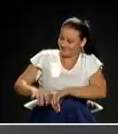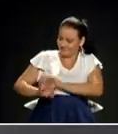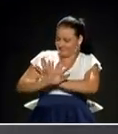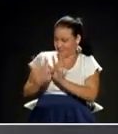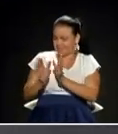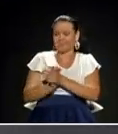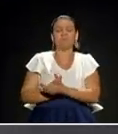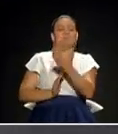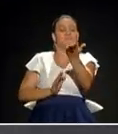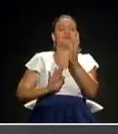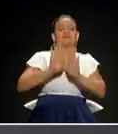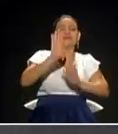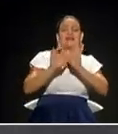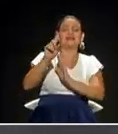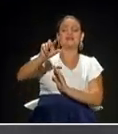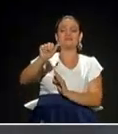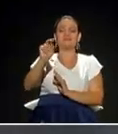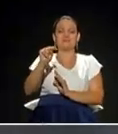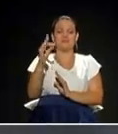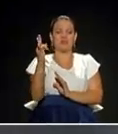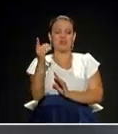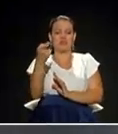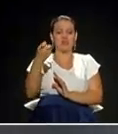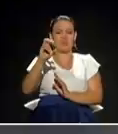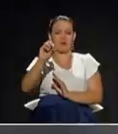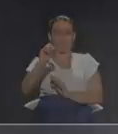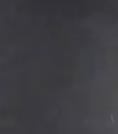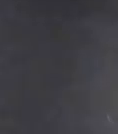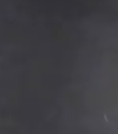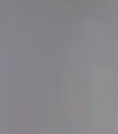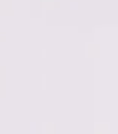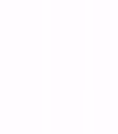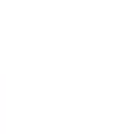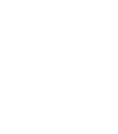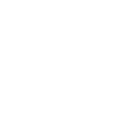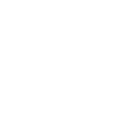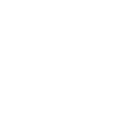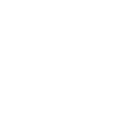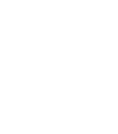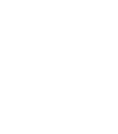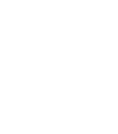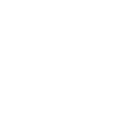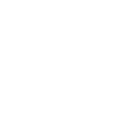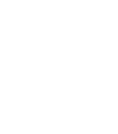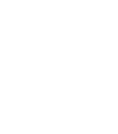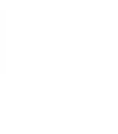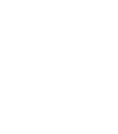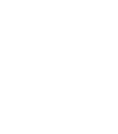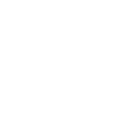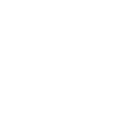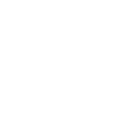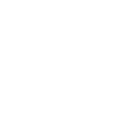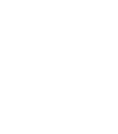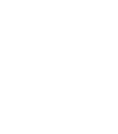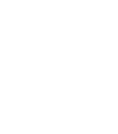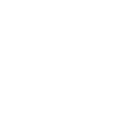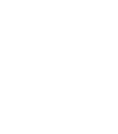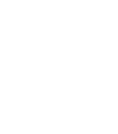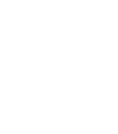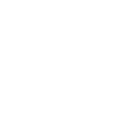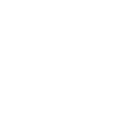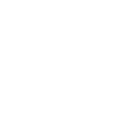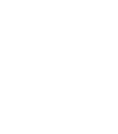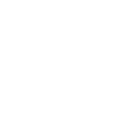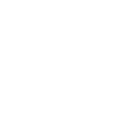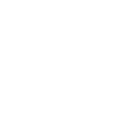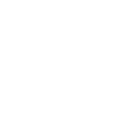Santiago Gómez. ¿Qué imagen escoge? La Biblioteca Belén. Parque Biblioteca de Belén.